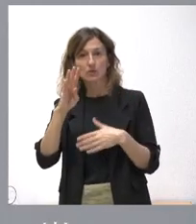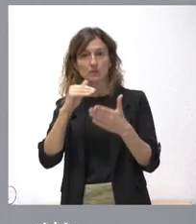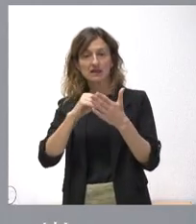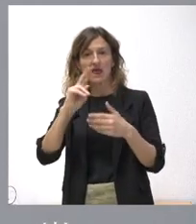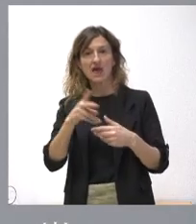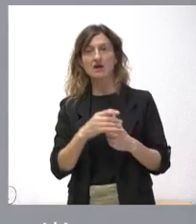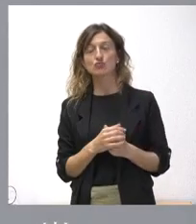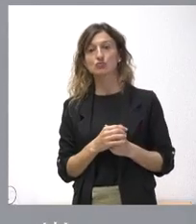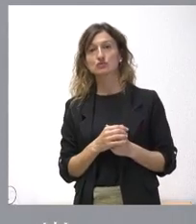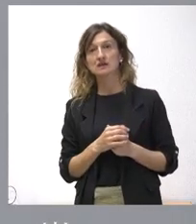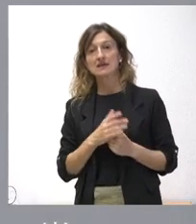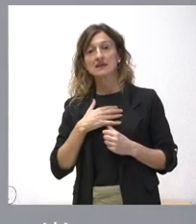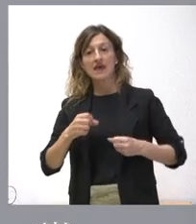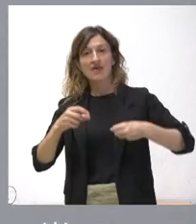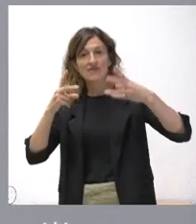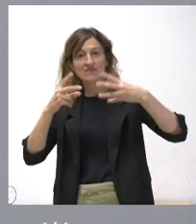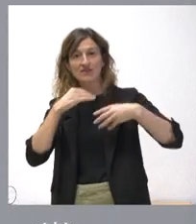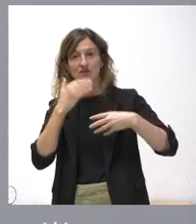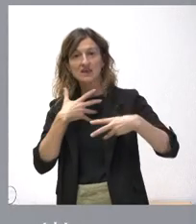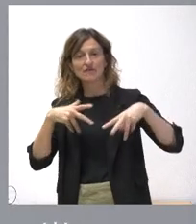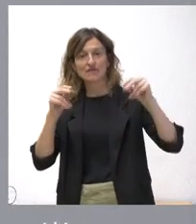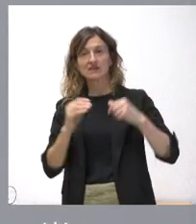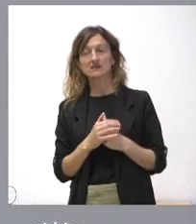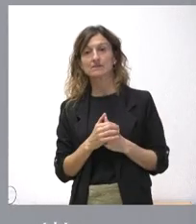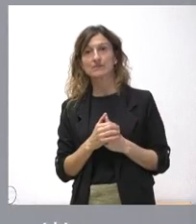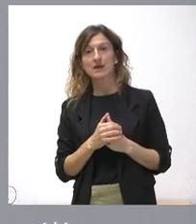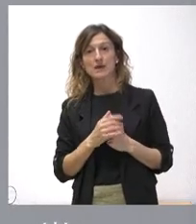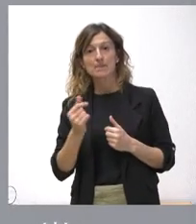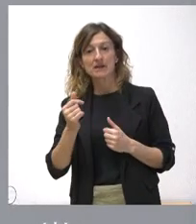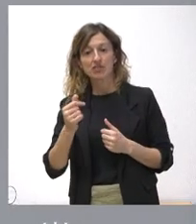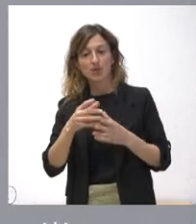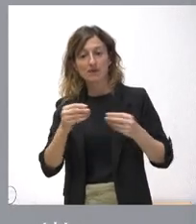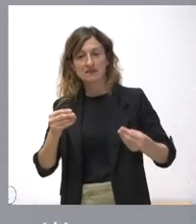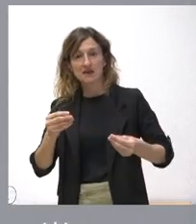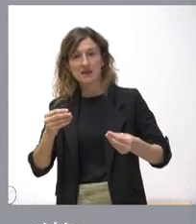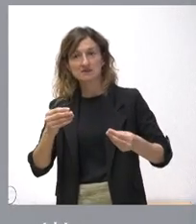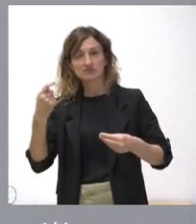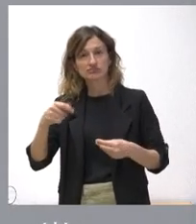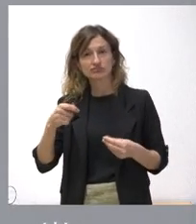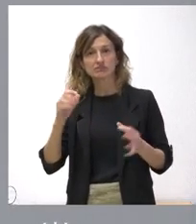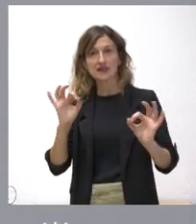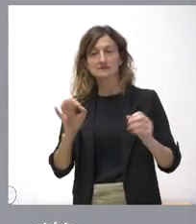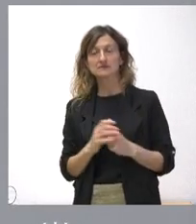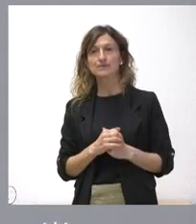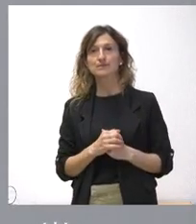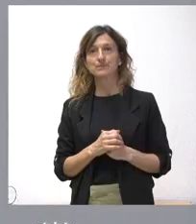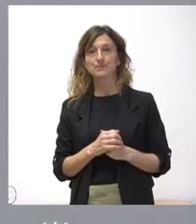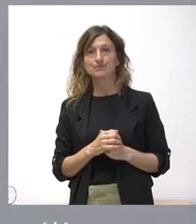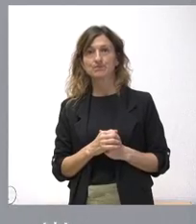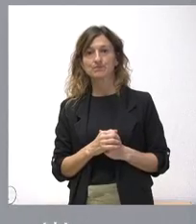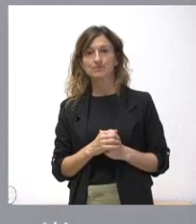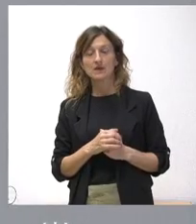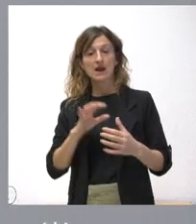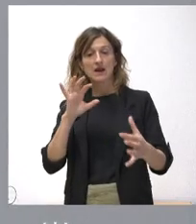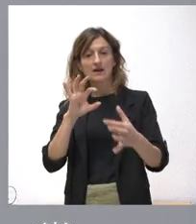para poder terminar el edificio. Se ha tenido en cuenta la actualización de los precios de los materiales, por tanto, sale más costoso. Es una nueva